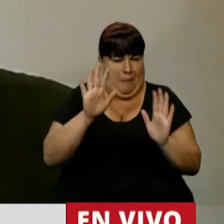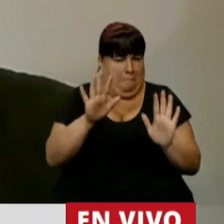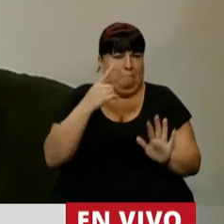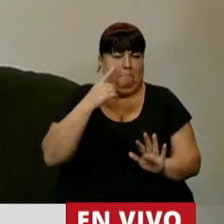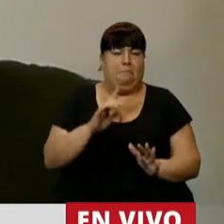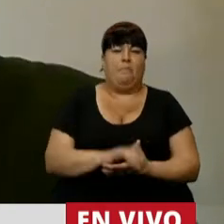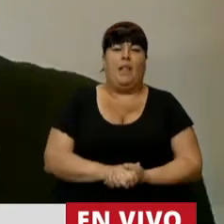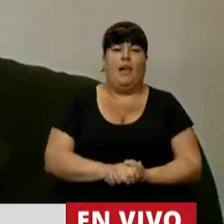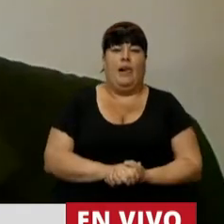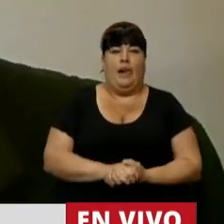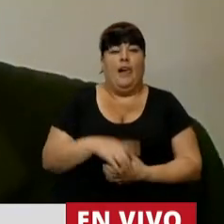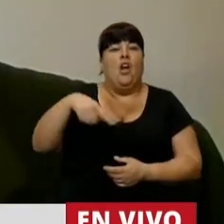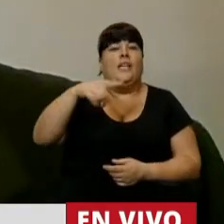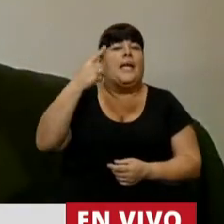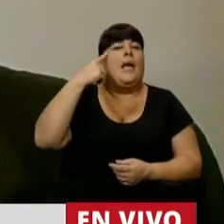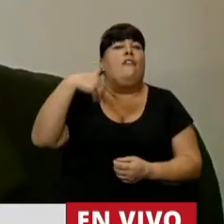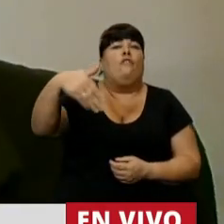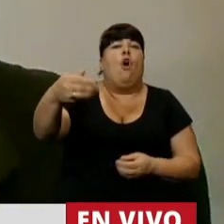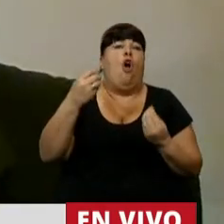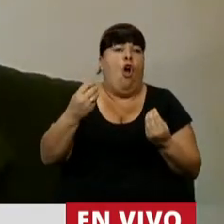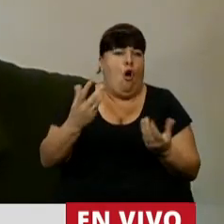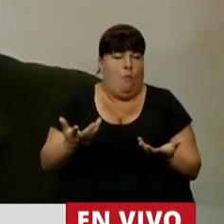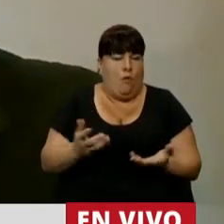presidente y de lo que piensa hacer